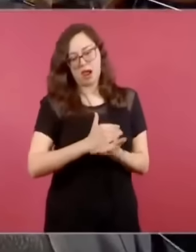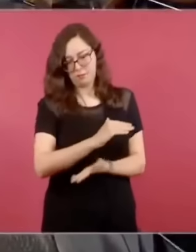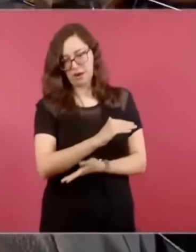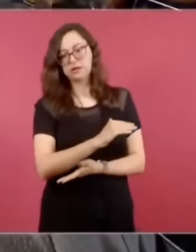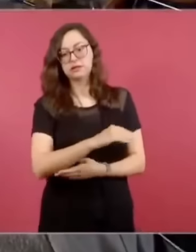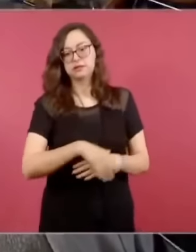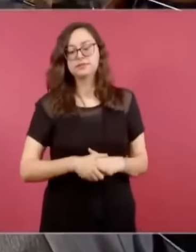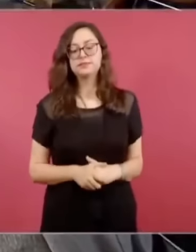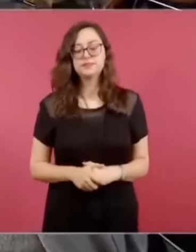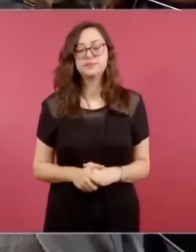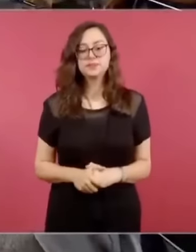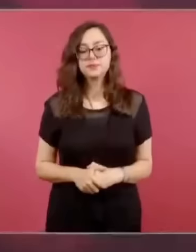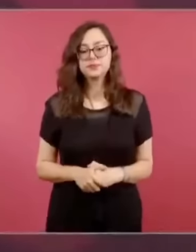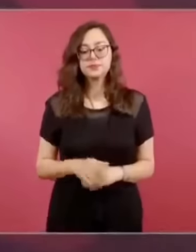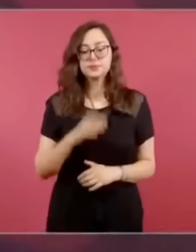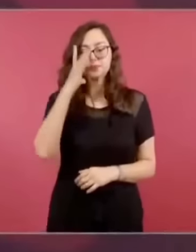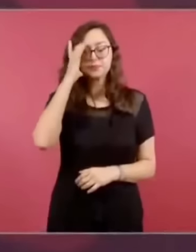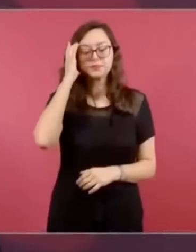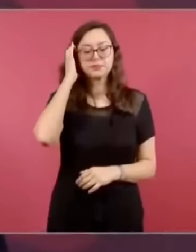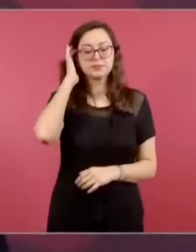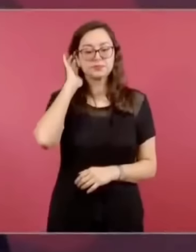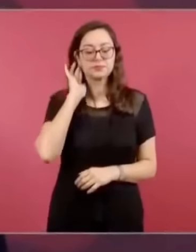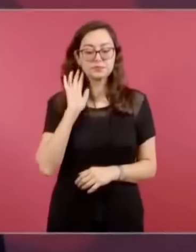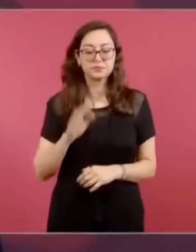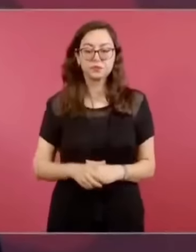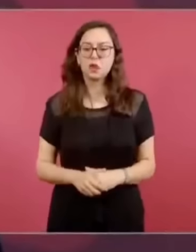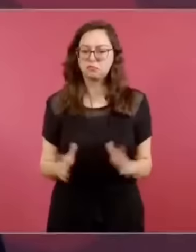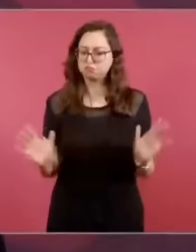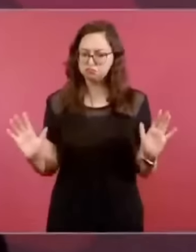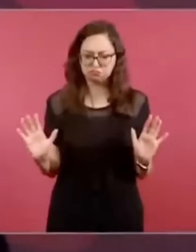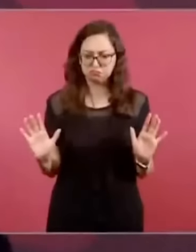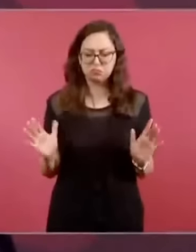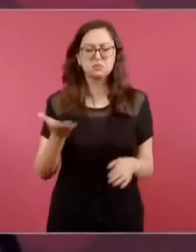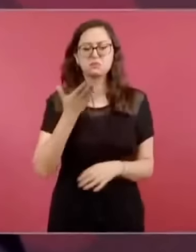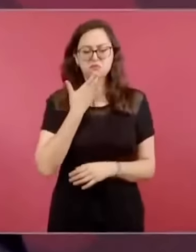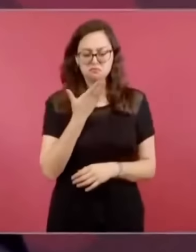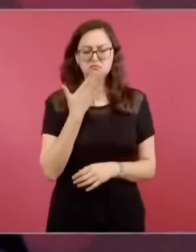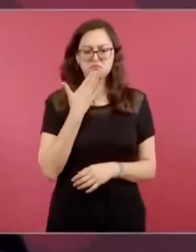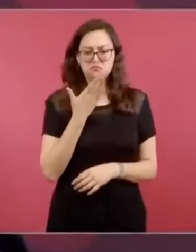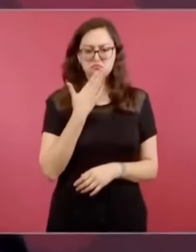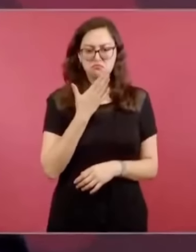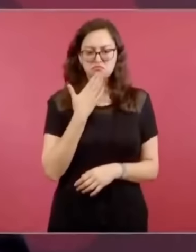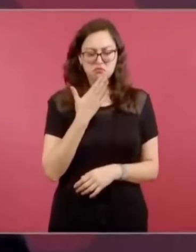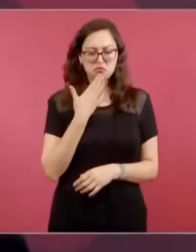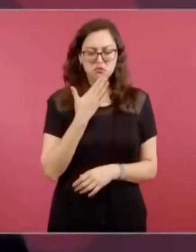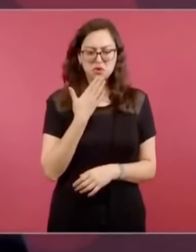Y hay también, lo puedo decir,